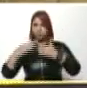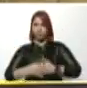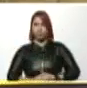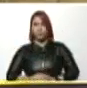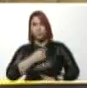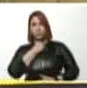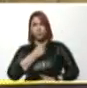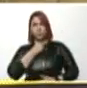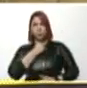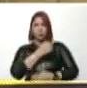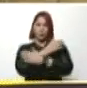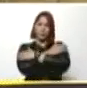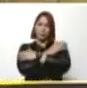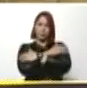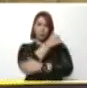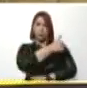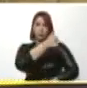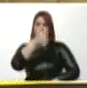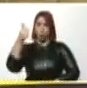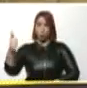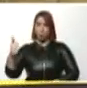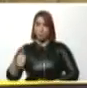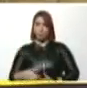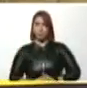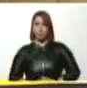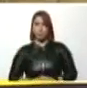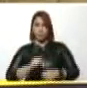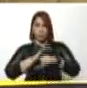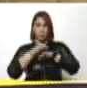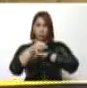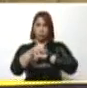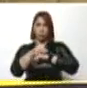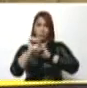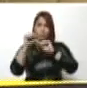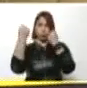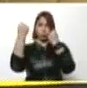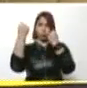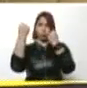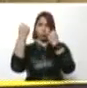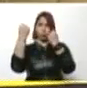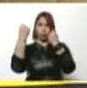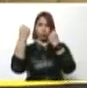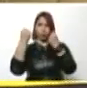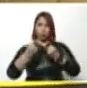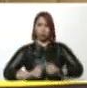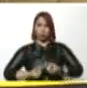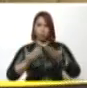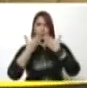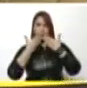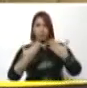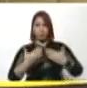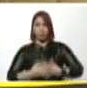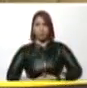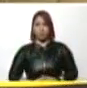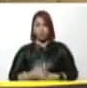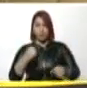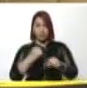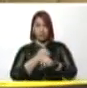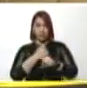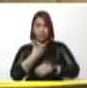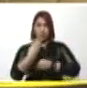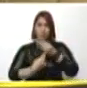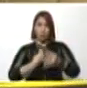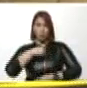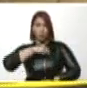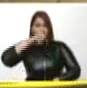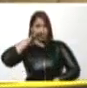gustaría darles un abrazo a cada uno, Omicron no los impide. Les doy las gracias por el trabajo que hacen por